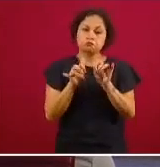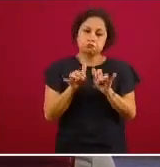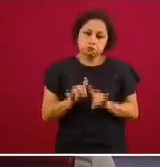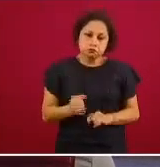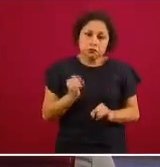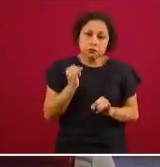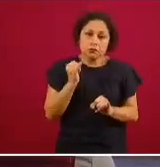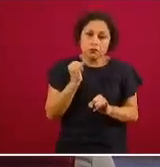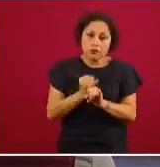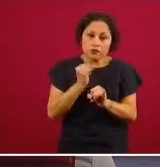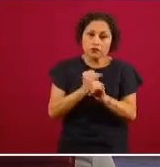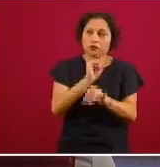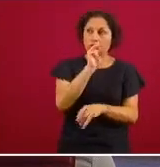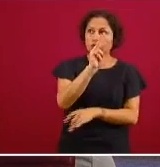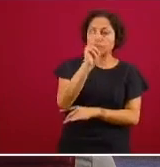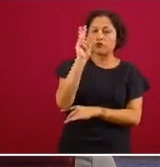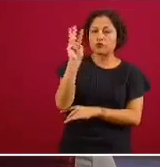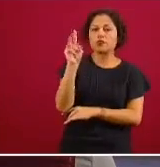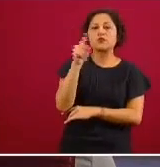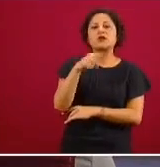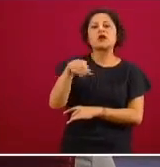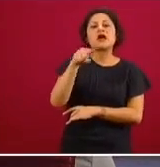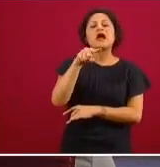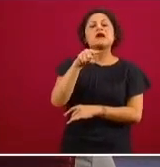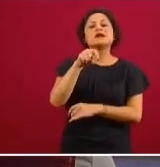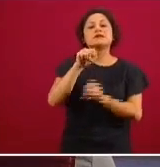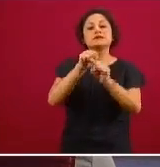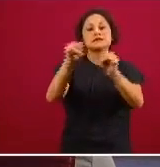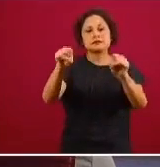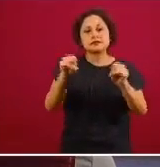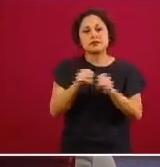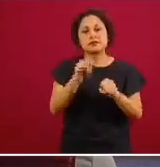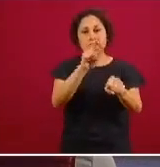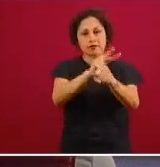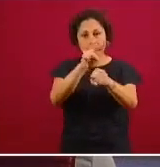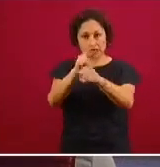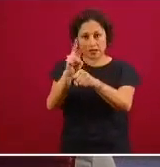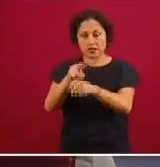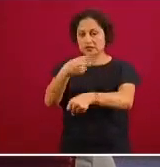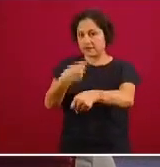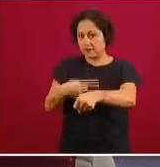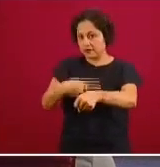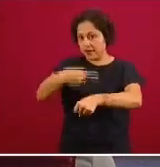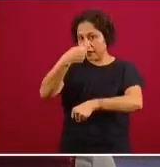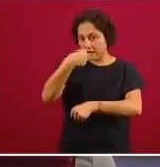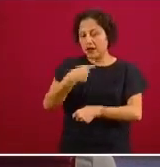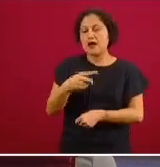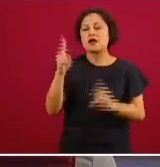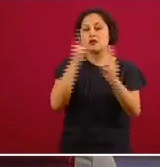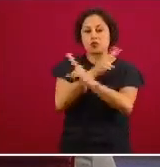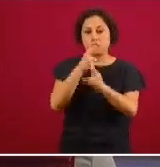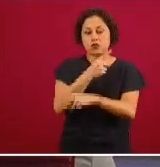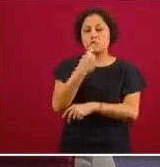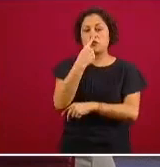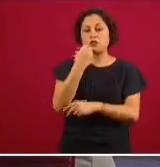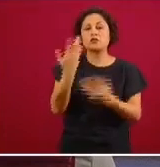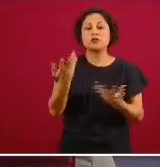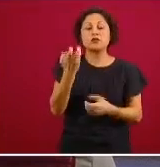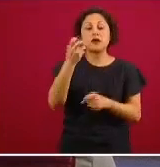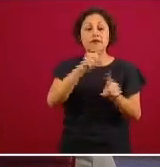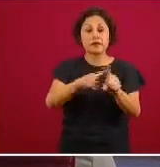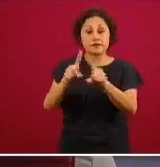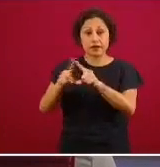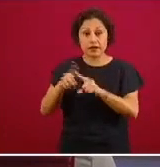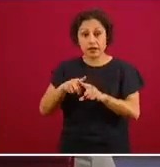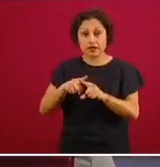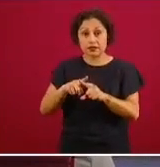de vigilancia de enfermedad respiratoria y los distintos niveles administrativos van verificando que la